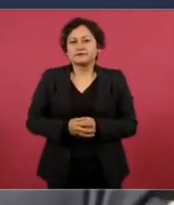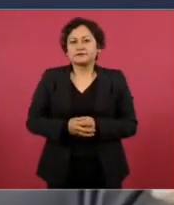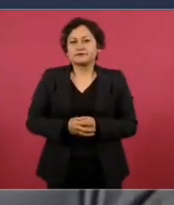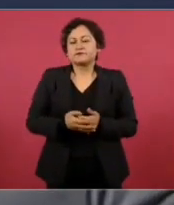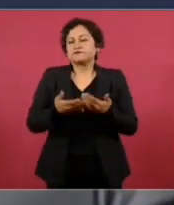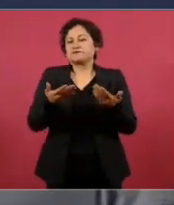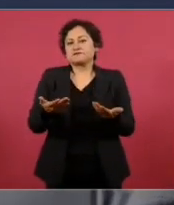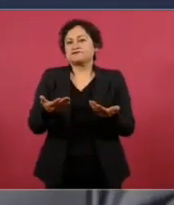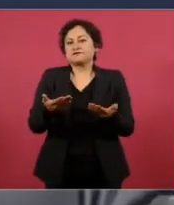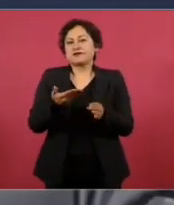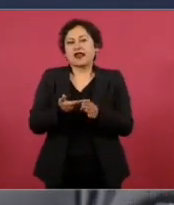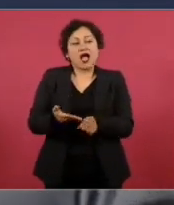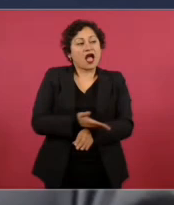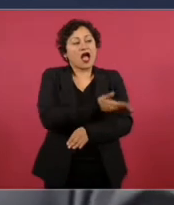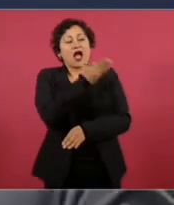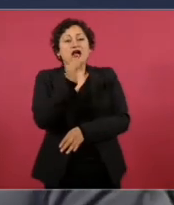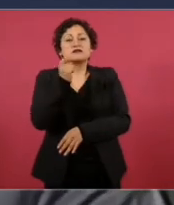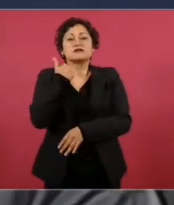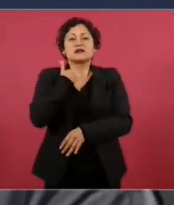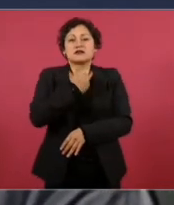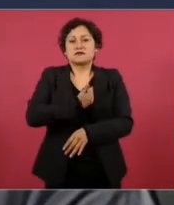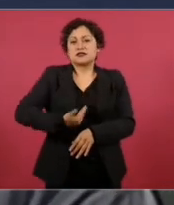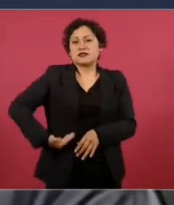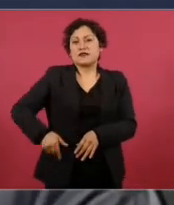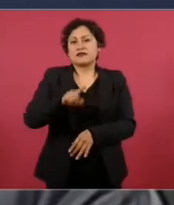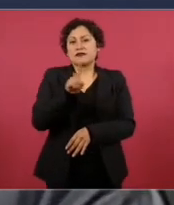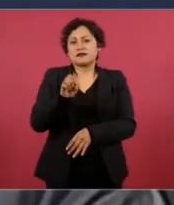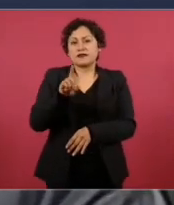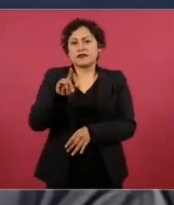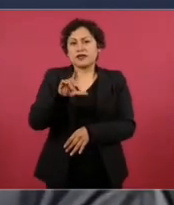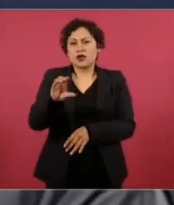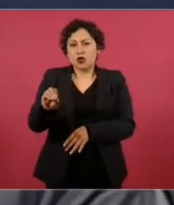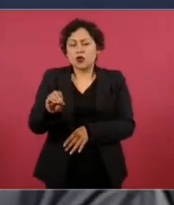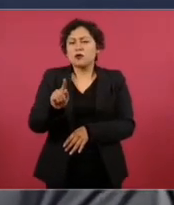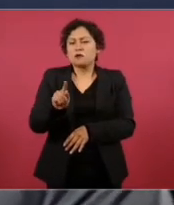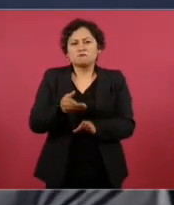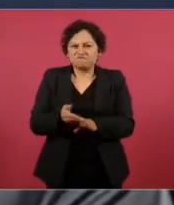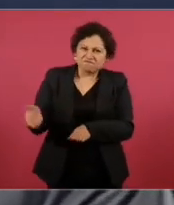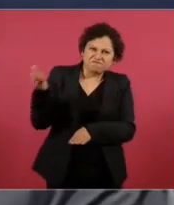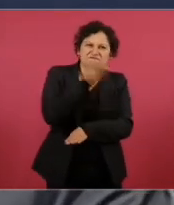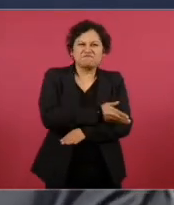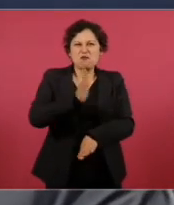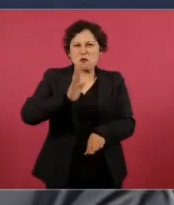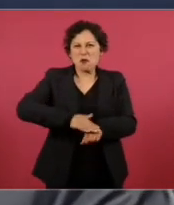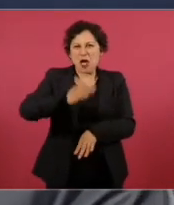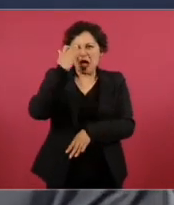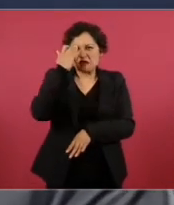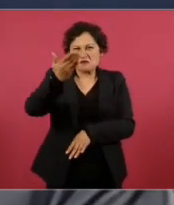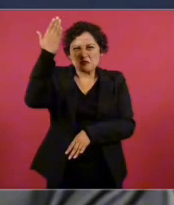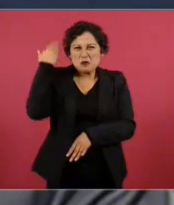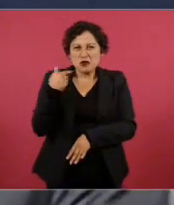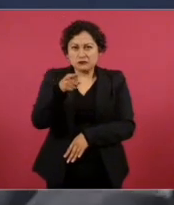a lo que fue el gobierno ese dicho, mucho más atrás. Además, si revisas la historia,